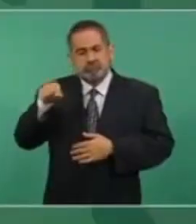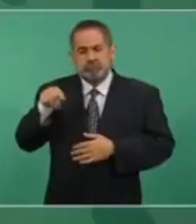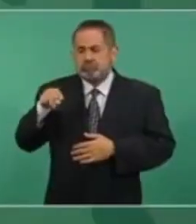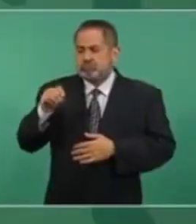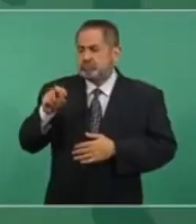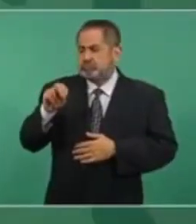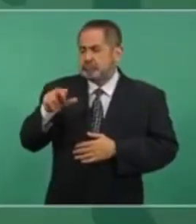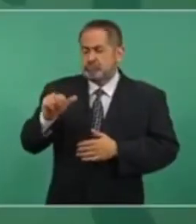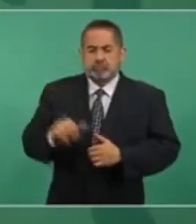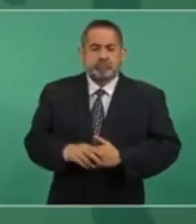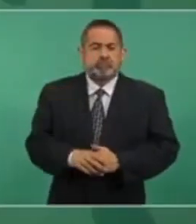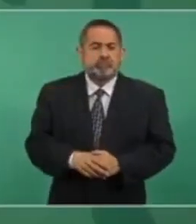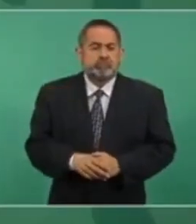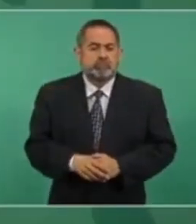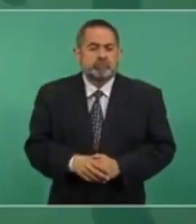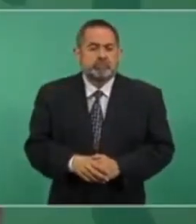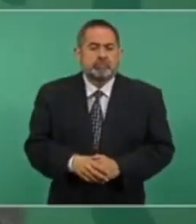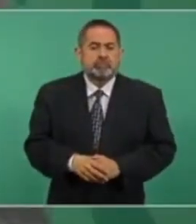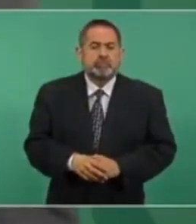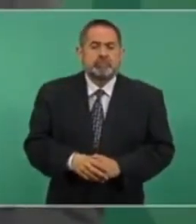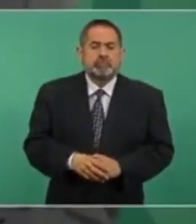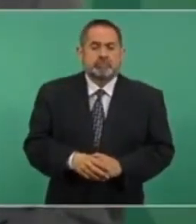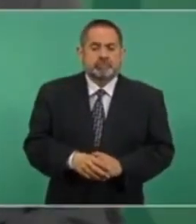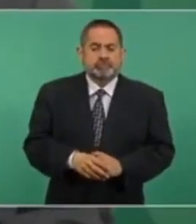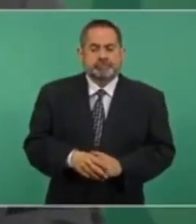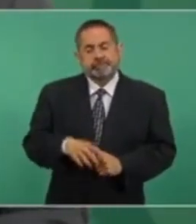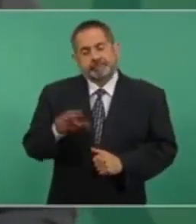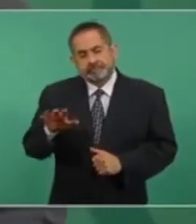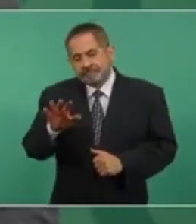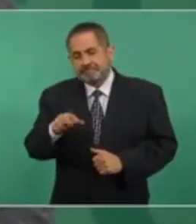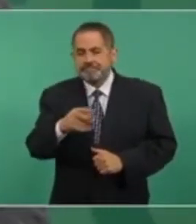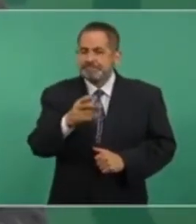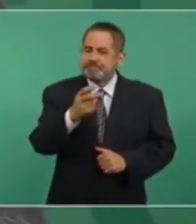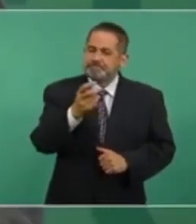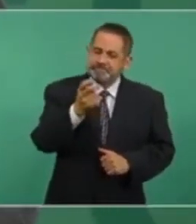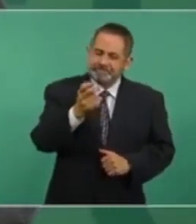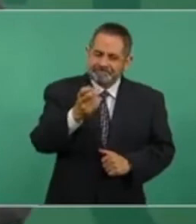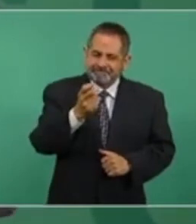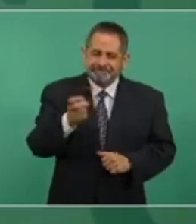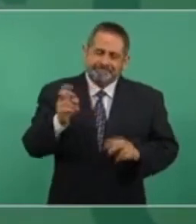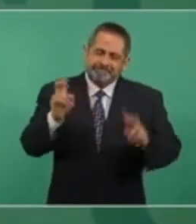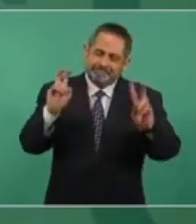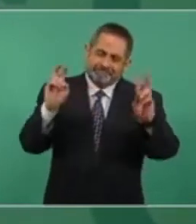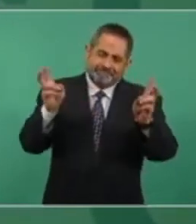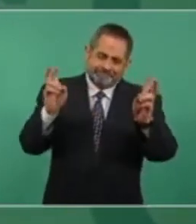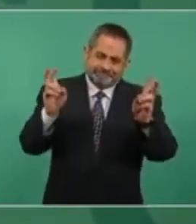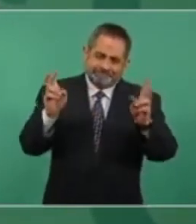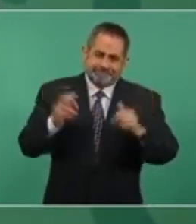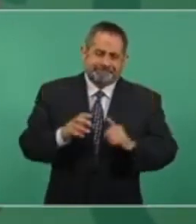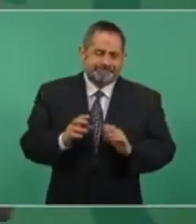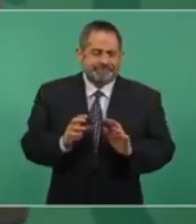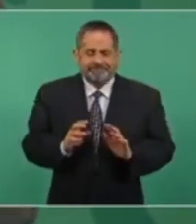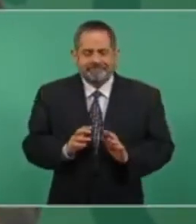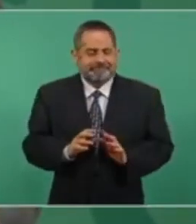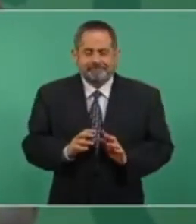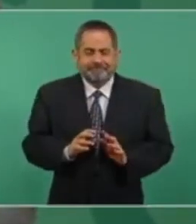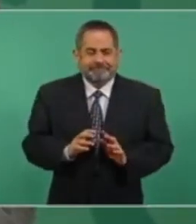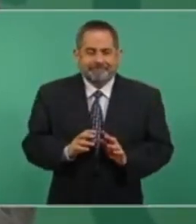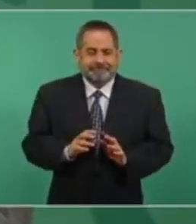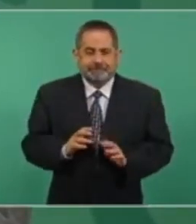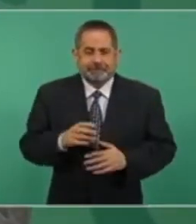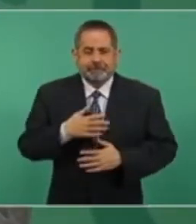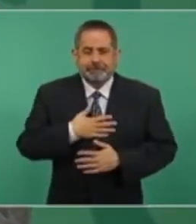Sobre esos temas no me gusta